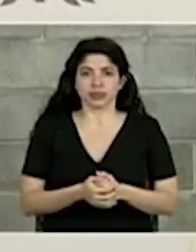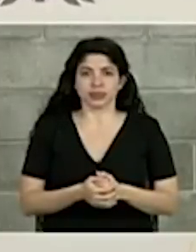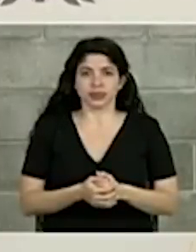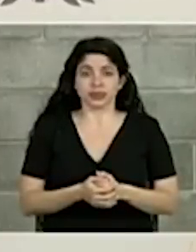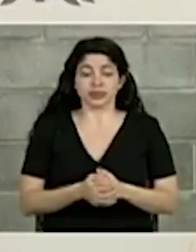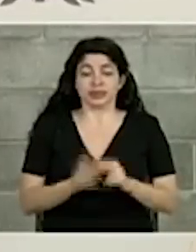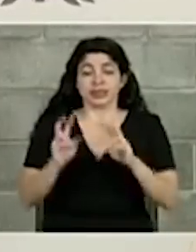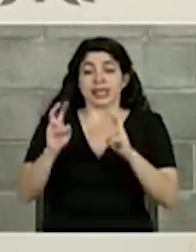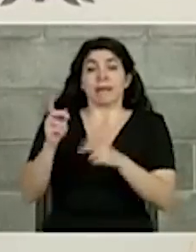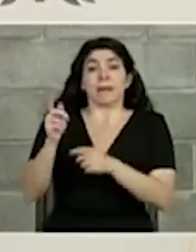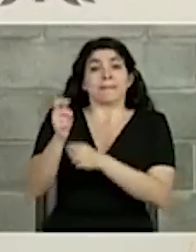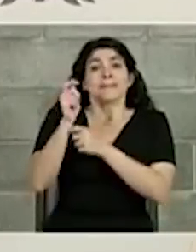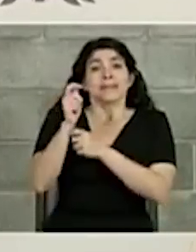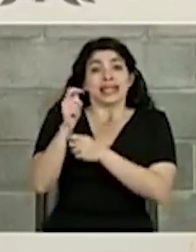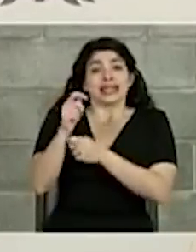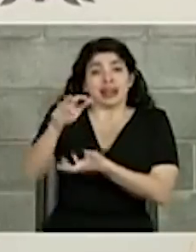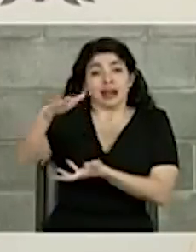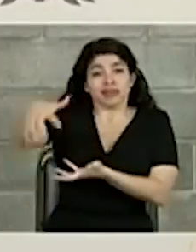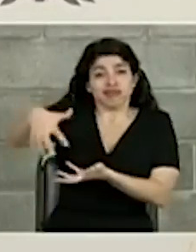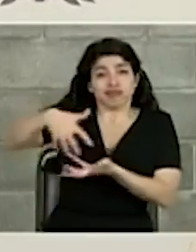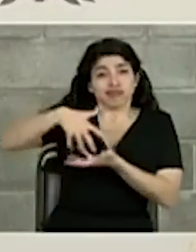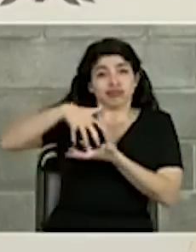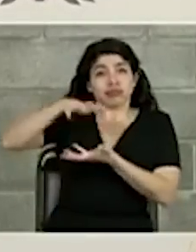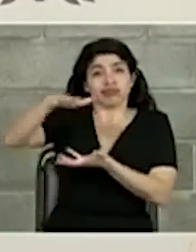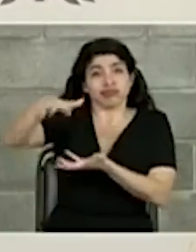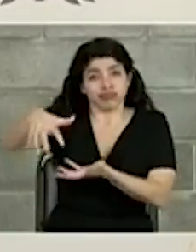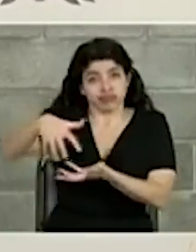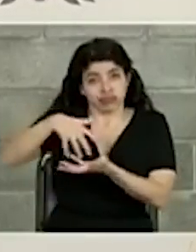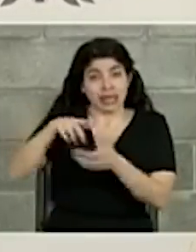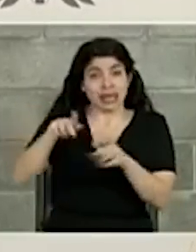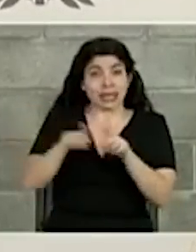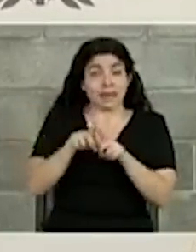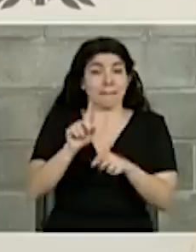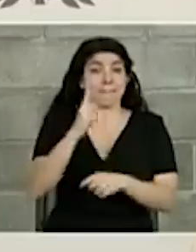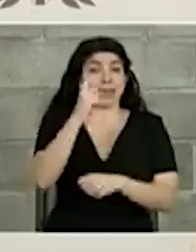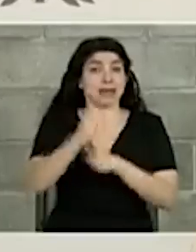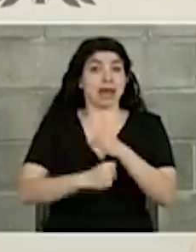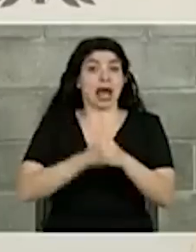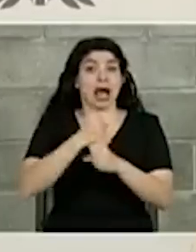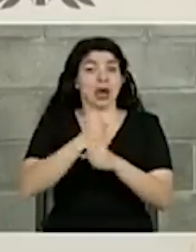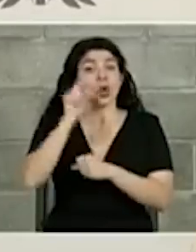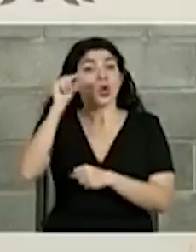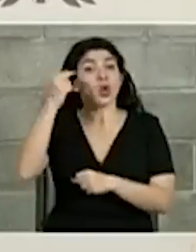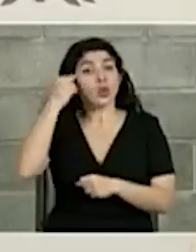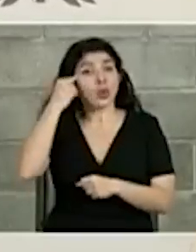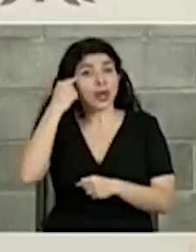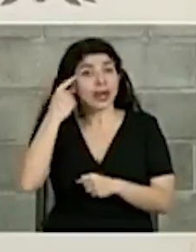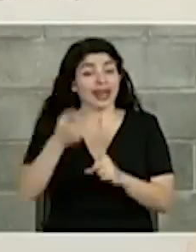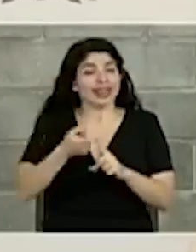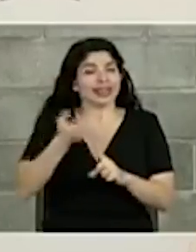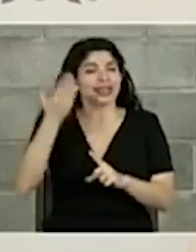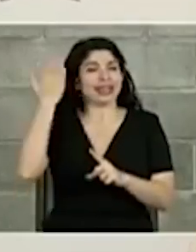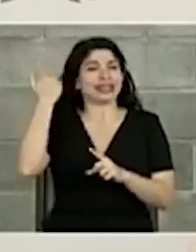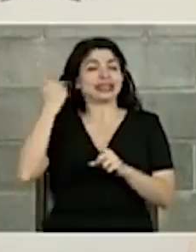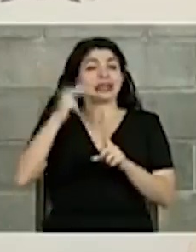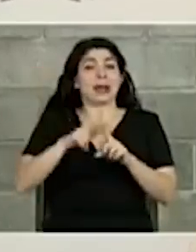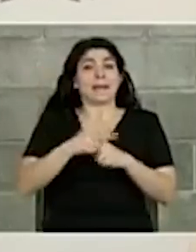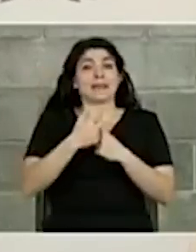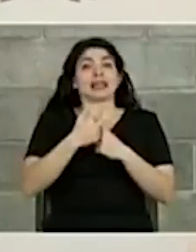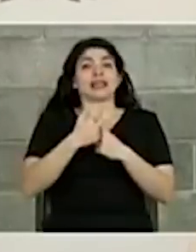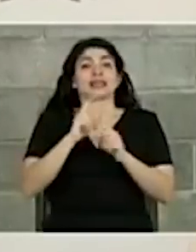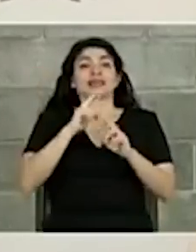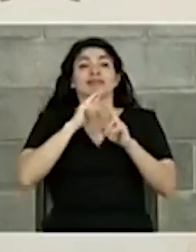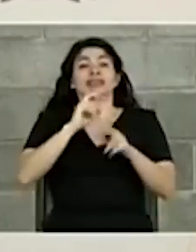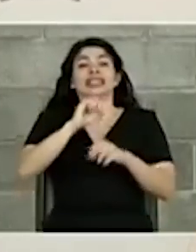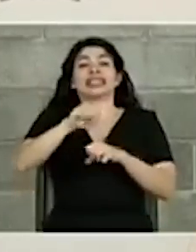En materia de la pesca de arrastre, incluso el primer año de gobierno, desde que se hizo el fallo constitucional